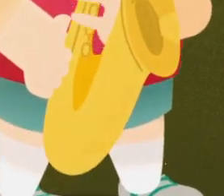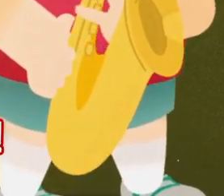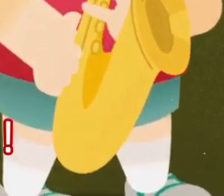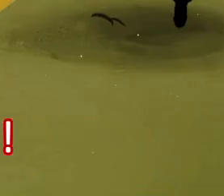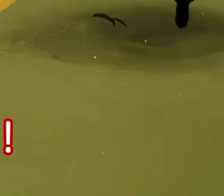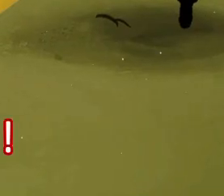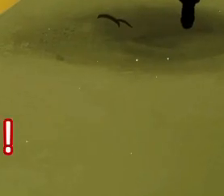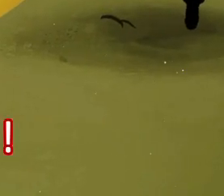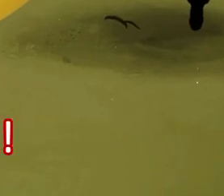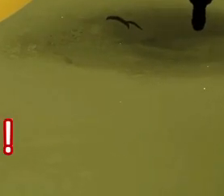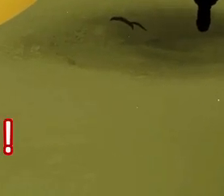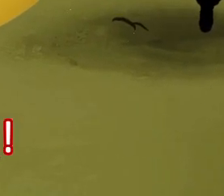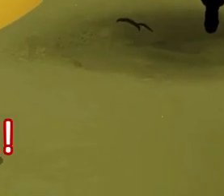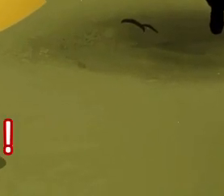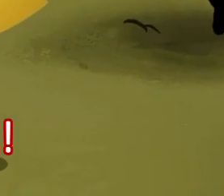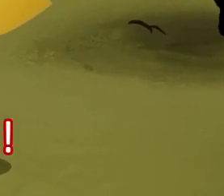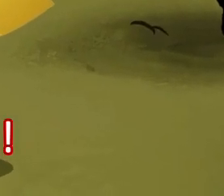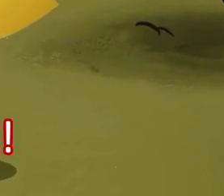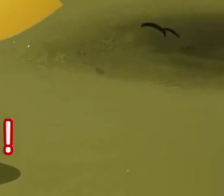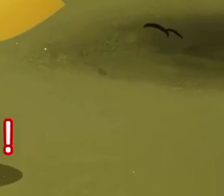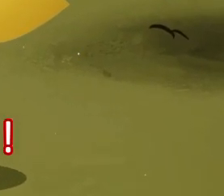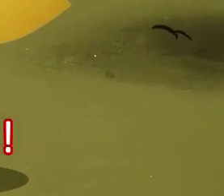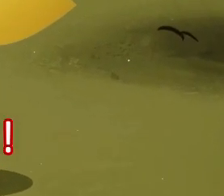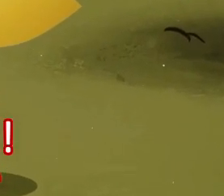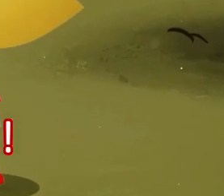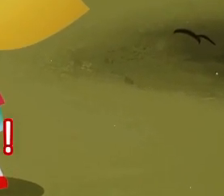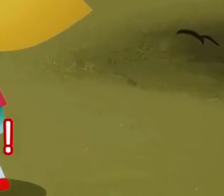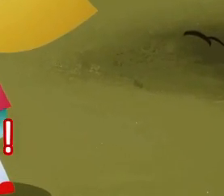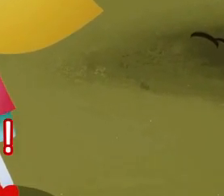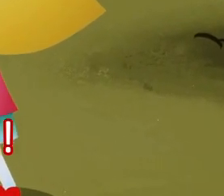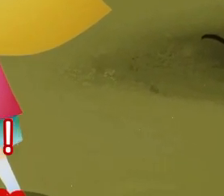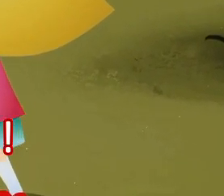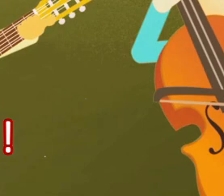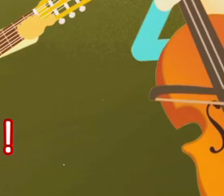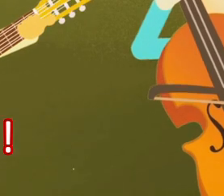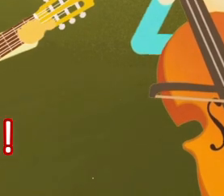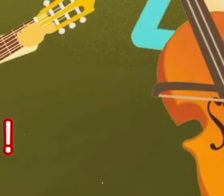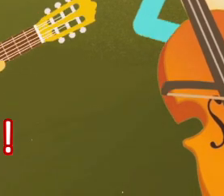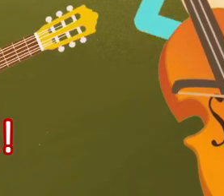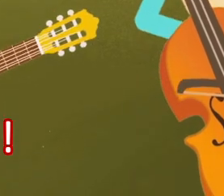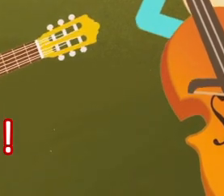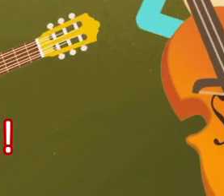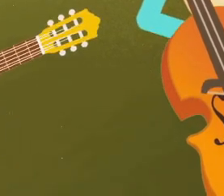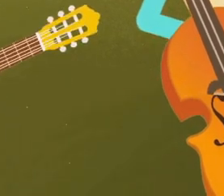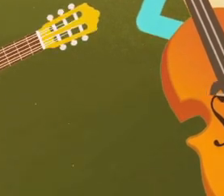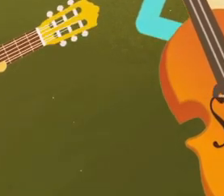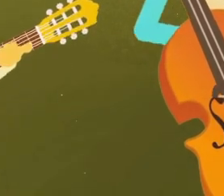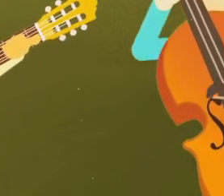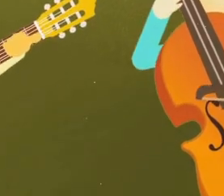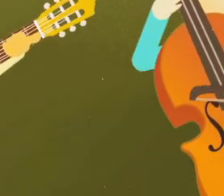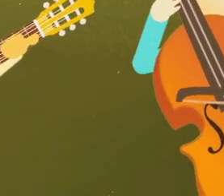Jesús es mi Cristo que da paz